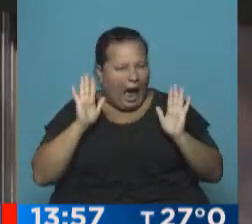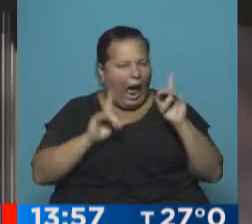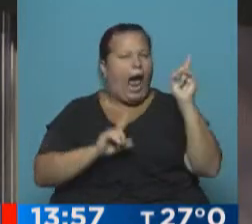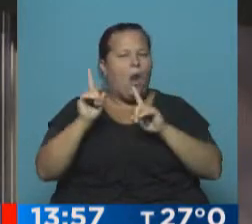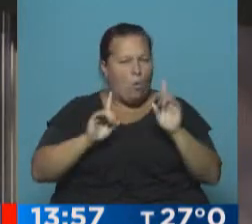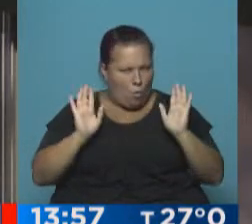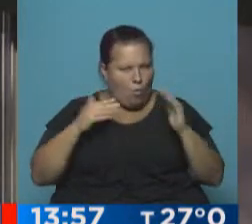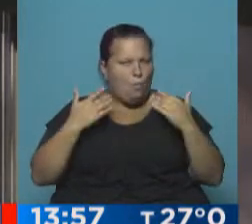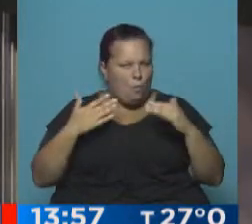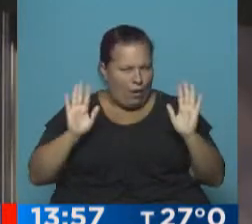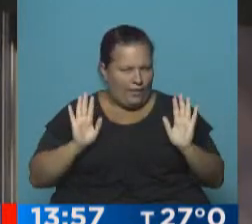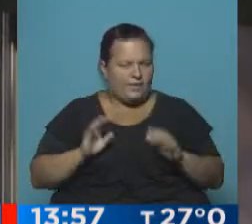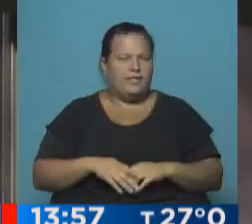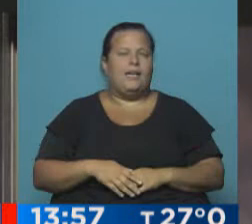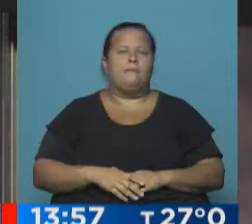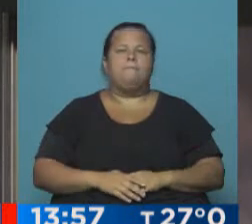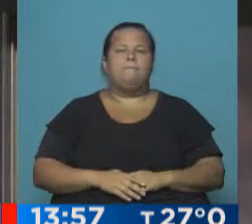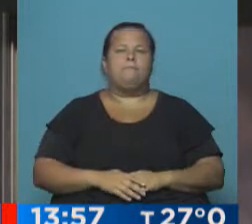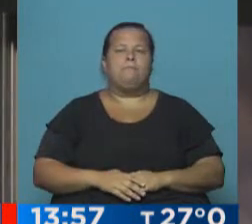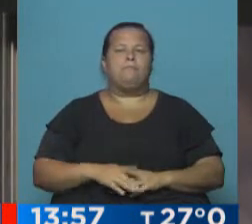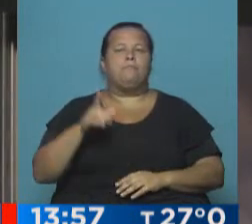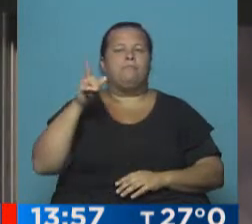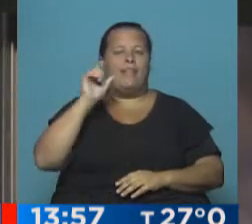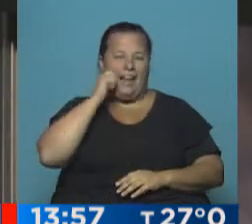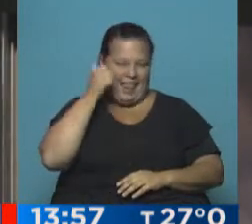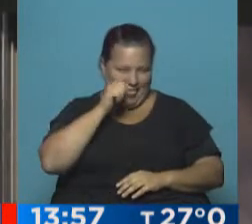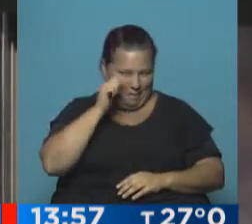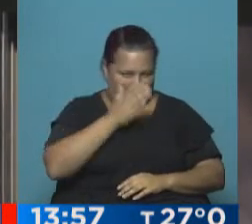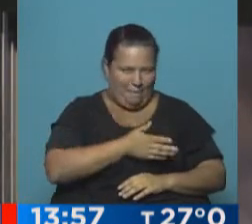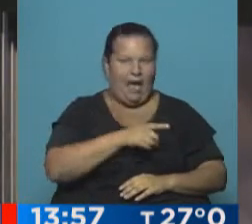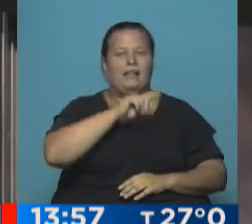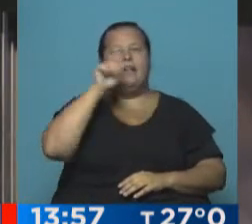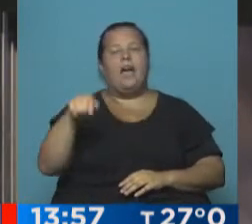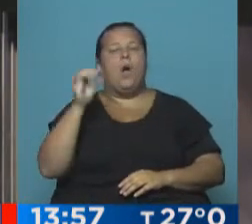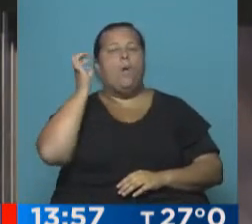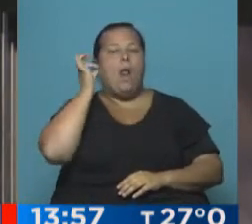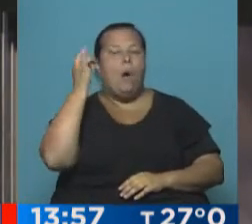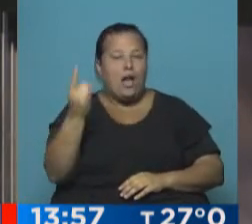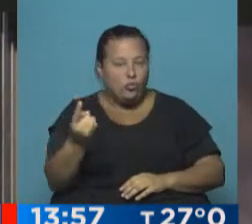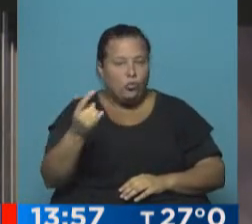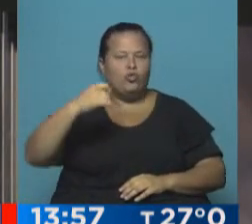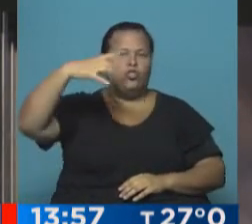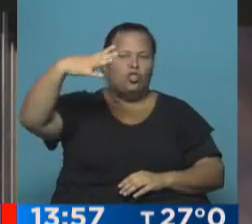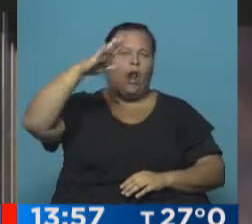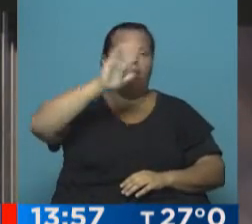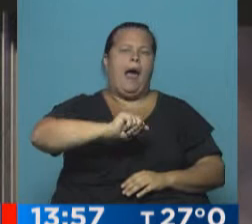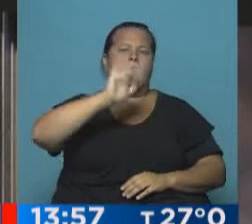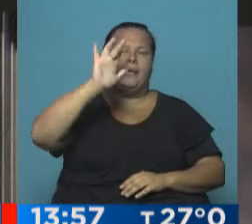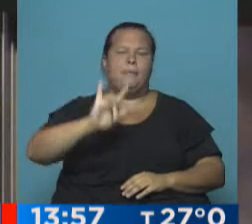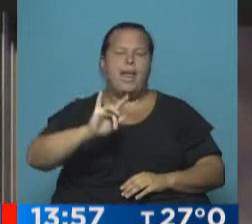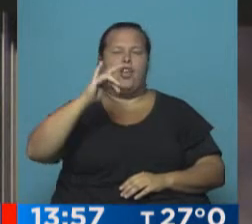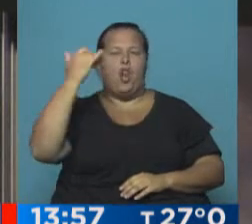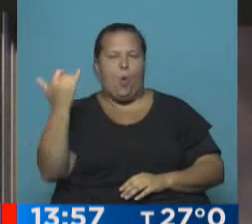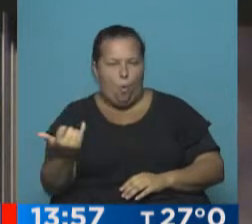aisladito, muy poquitito, es probable, en la linda Mar del Plata. Y en Gualeguaychú, sol martes, miércoles,